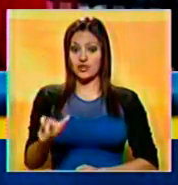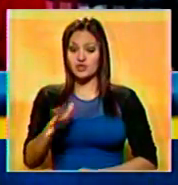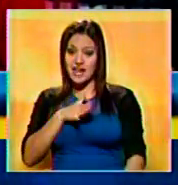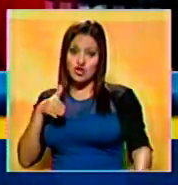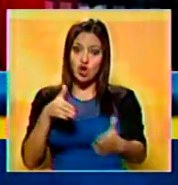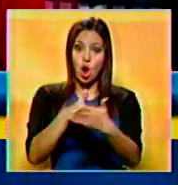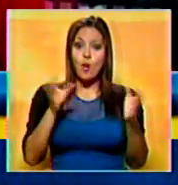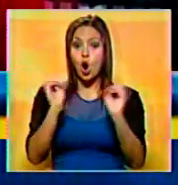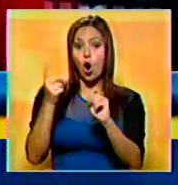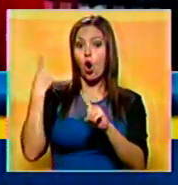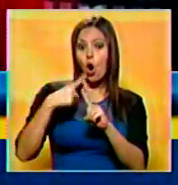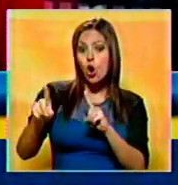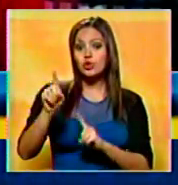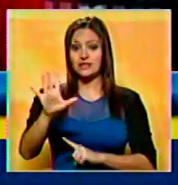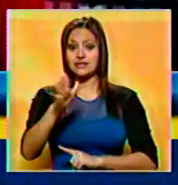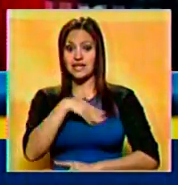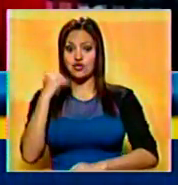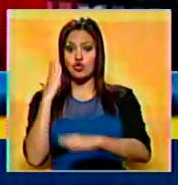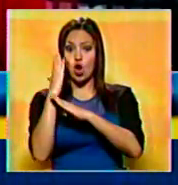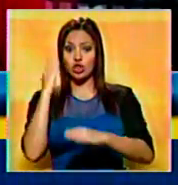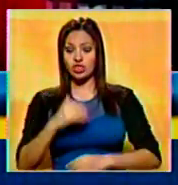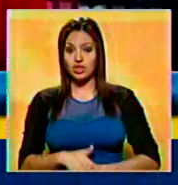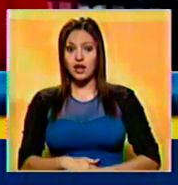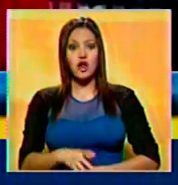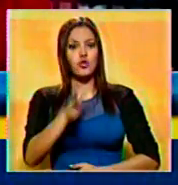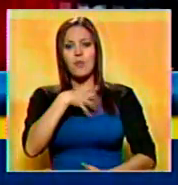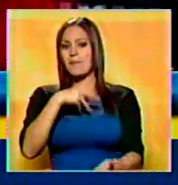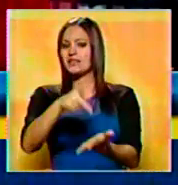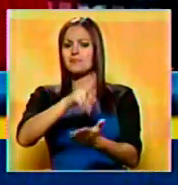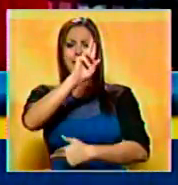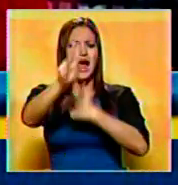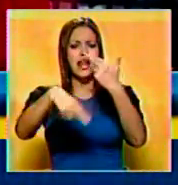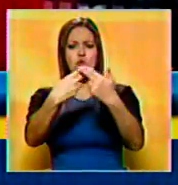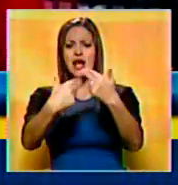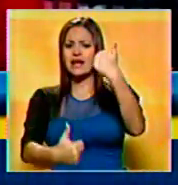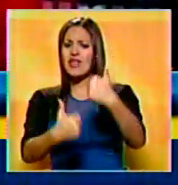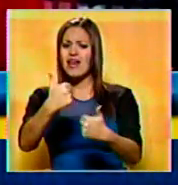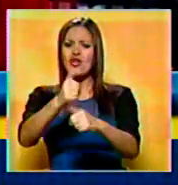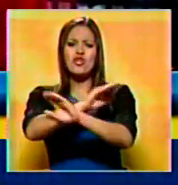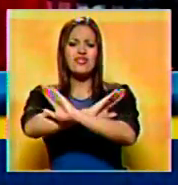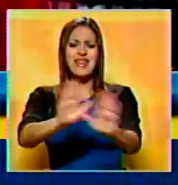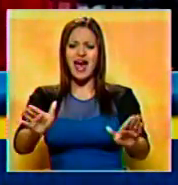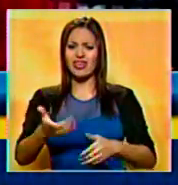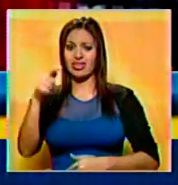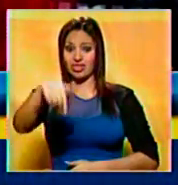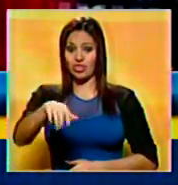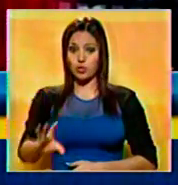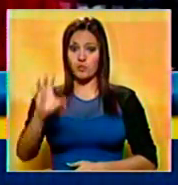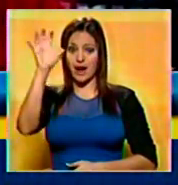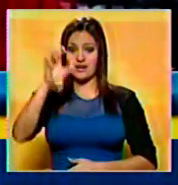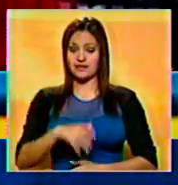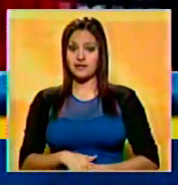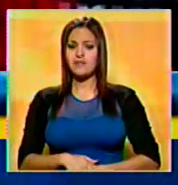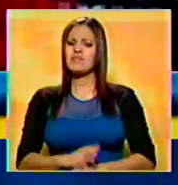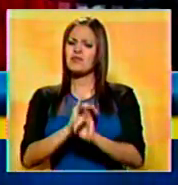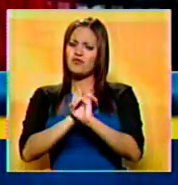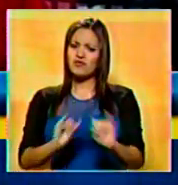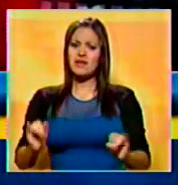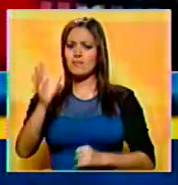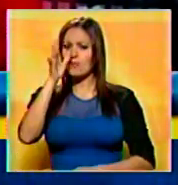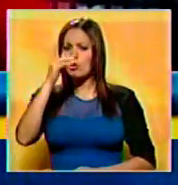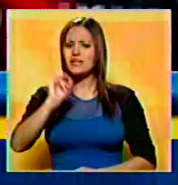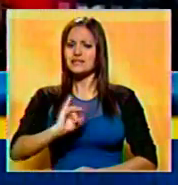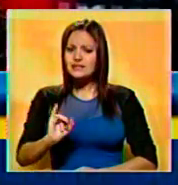o cualquier otra aventura, no pueda participar más nunca como candidato en nada en este país. Ya basta de burlas.